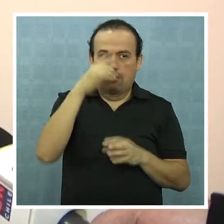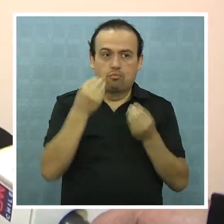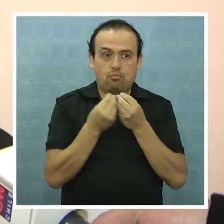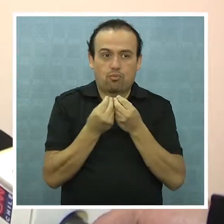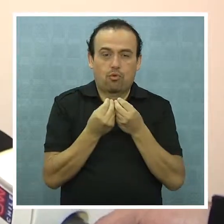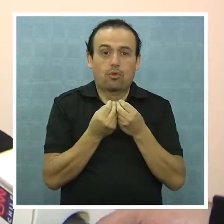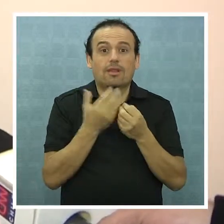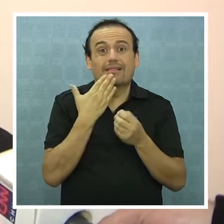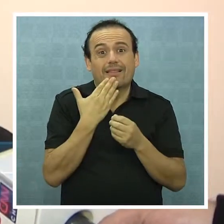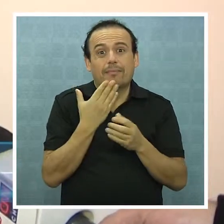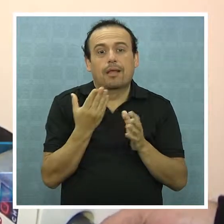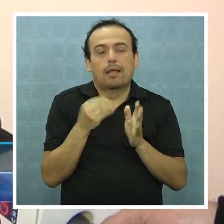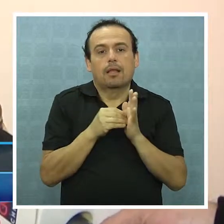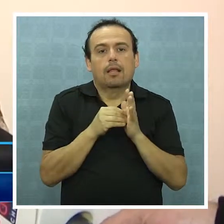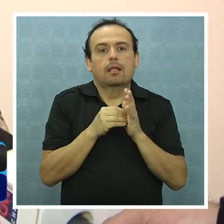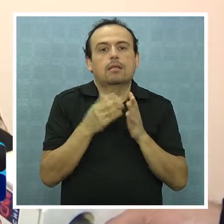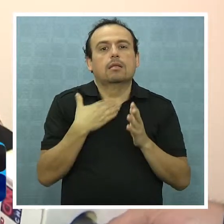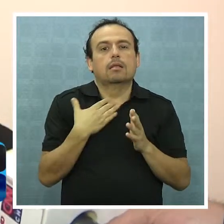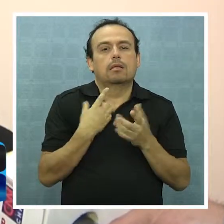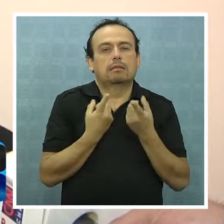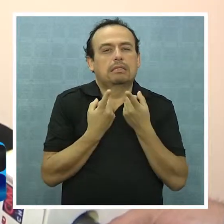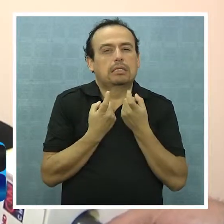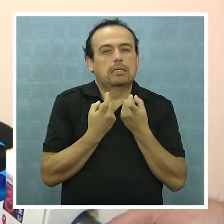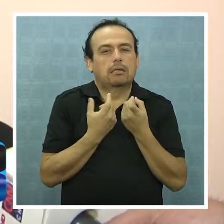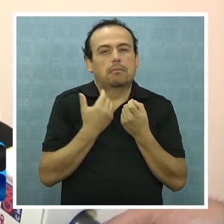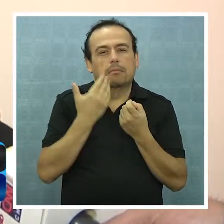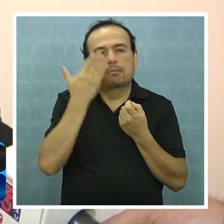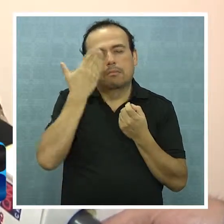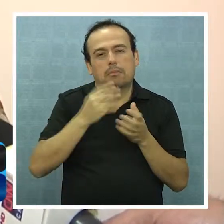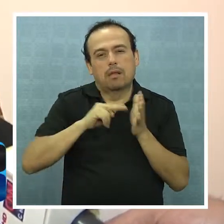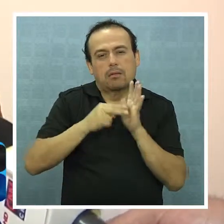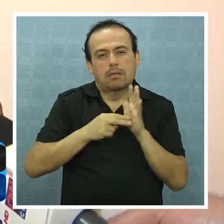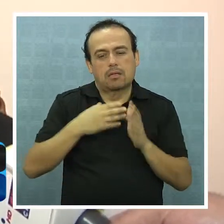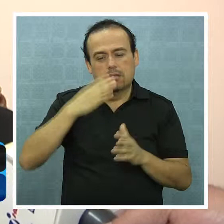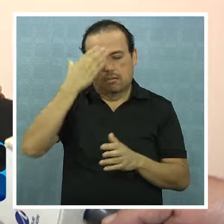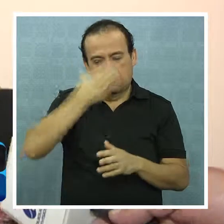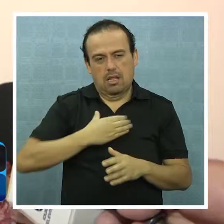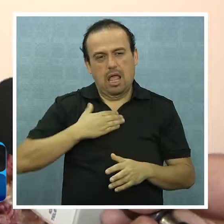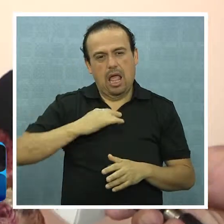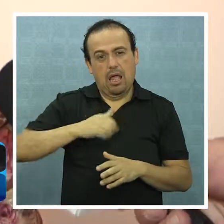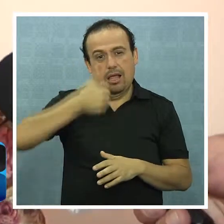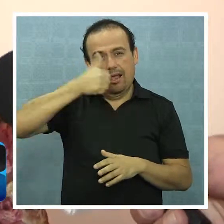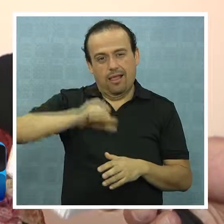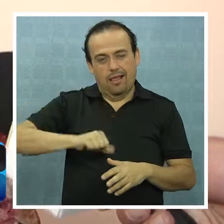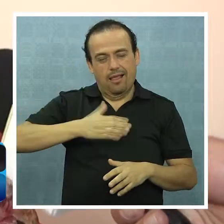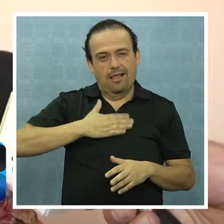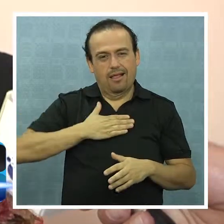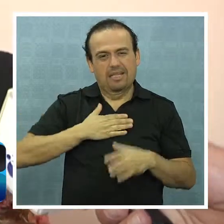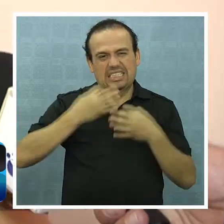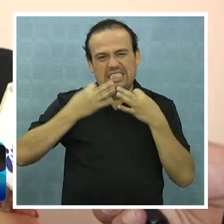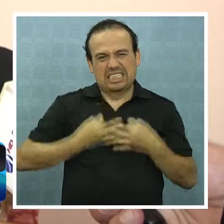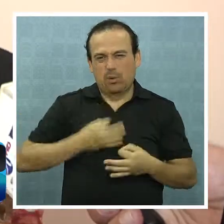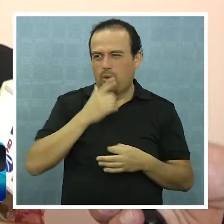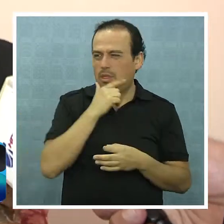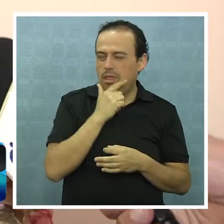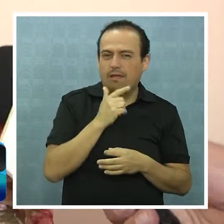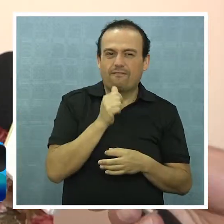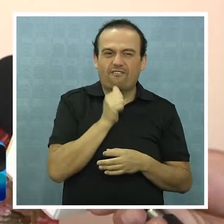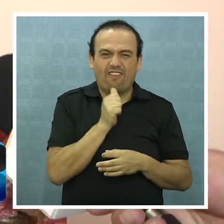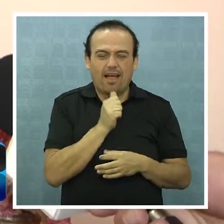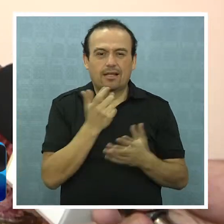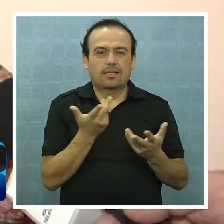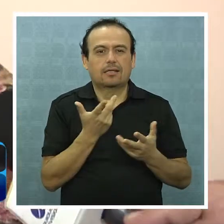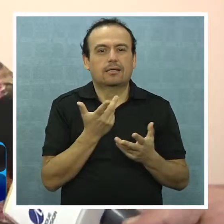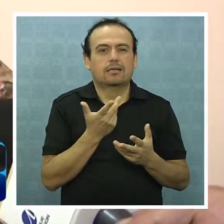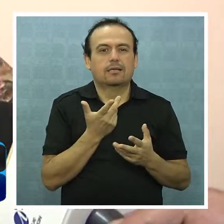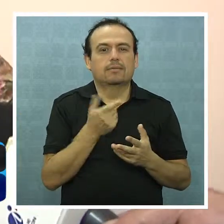pasando quizás por algún tipo de proceso en el que se sienta algún tipo de problema de autoestima, de inseguridad, en el que se ha requerido que este